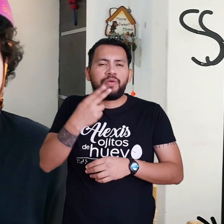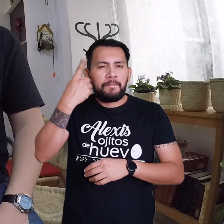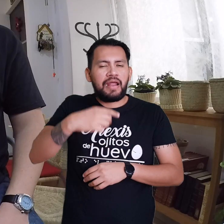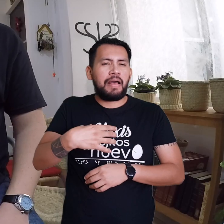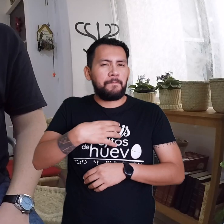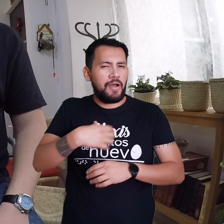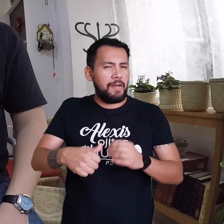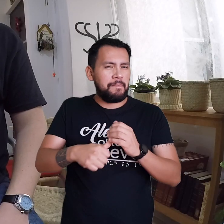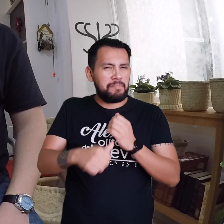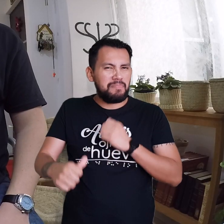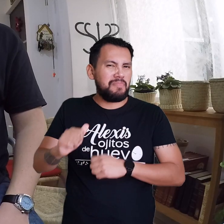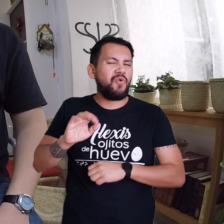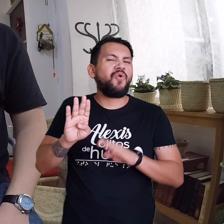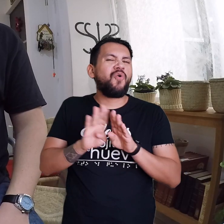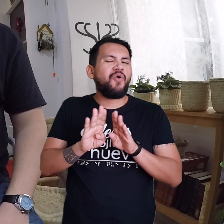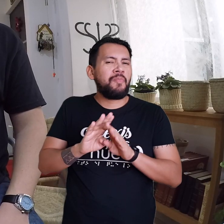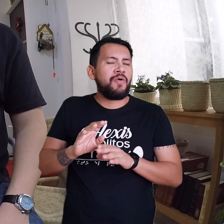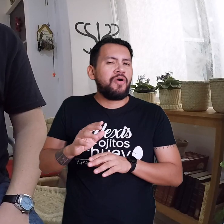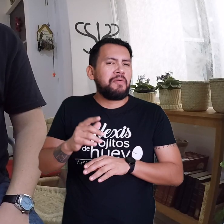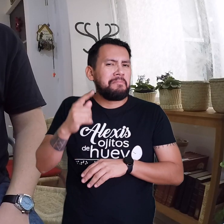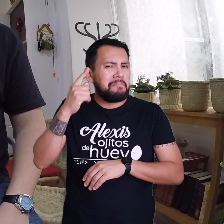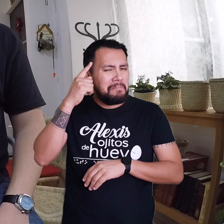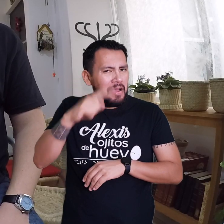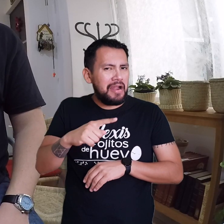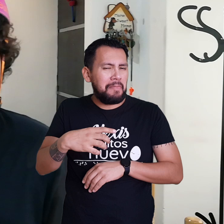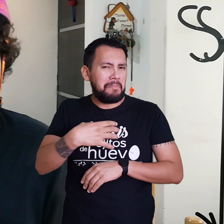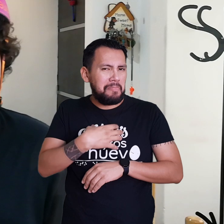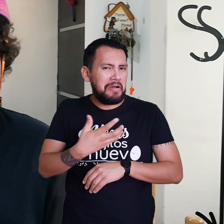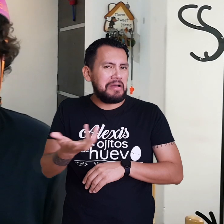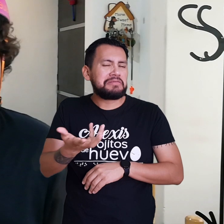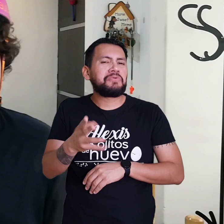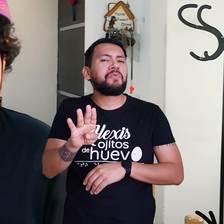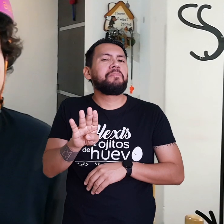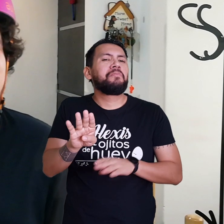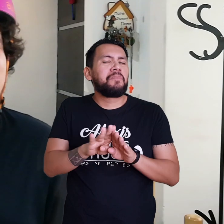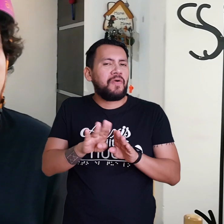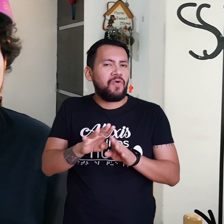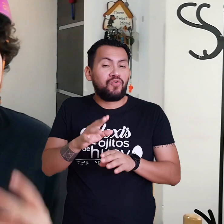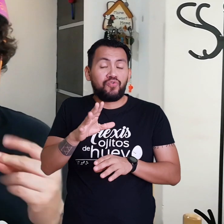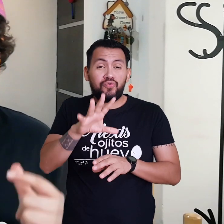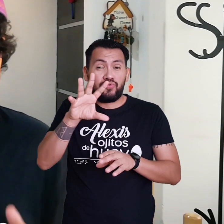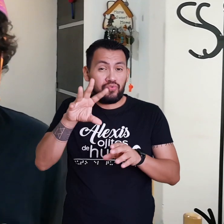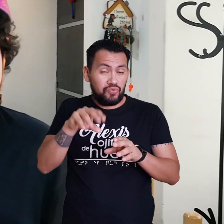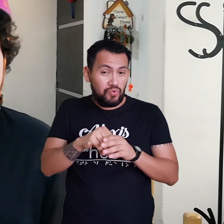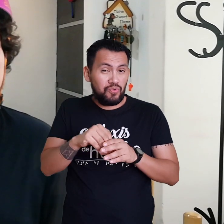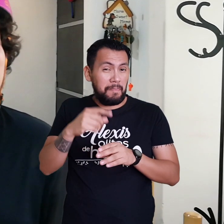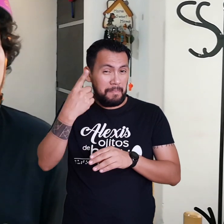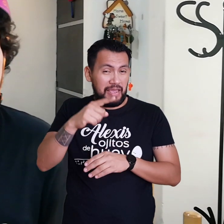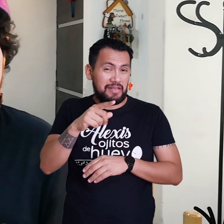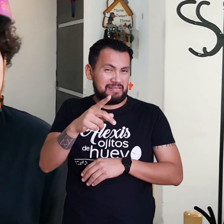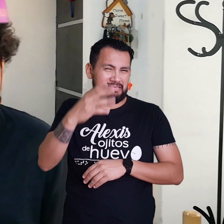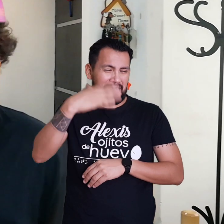Para sacudir la nutria Para todo Absolutamente Todos los sinónimos De lo que se llama Defecar y orinar Exclusiva